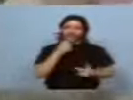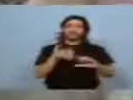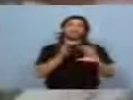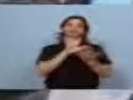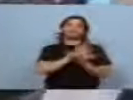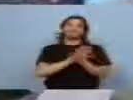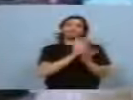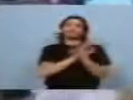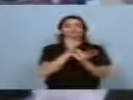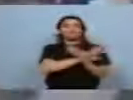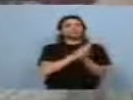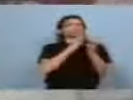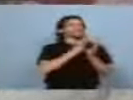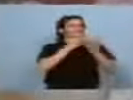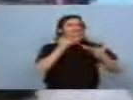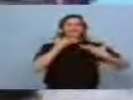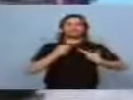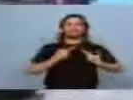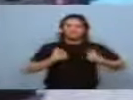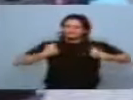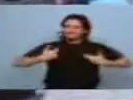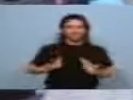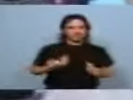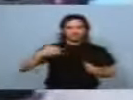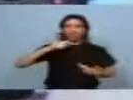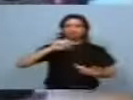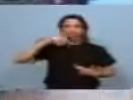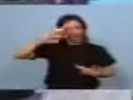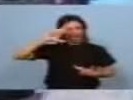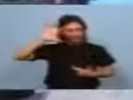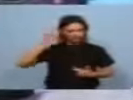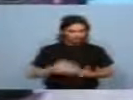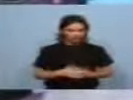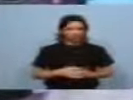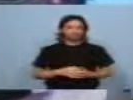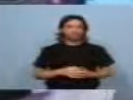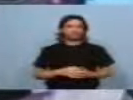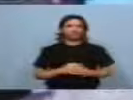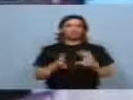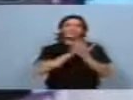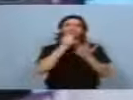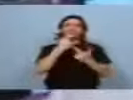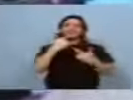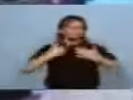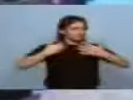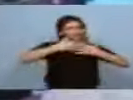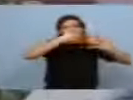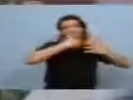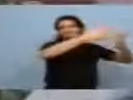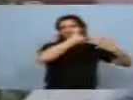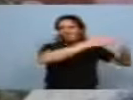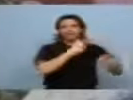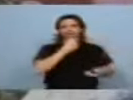guerrillero. Es el modo montonero, el modo montonero, vos lo dijiste. El modo me llevo todo por delante.